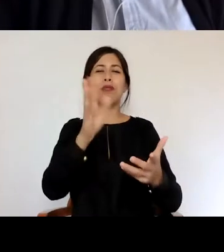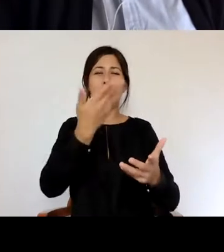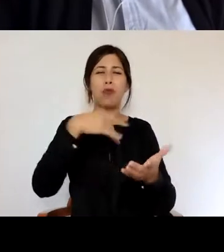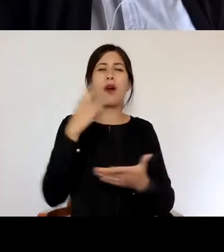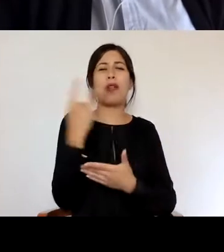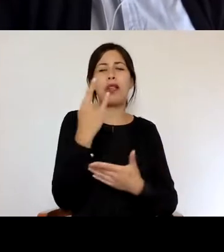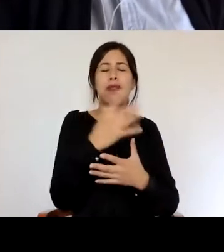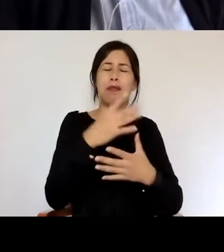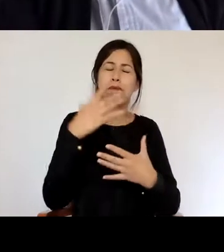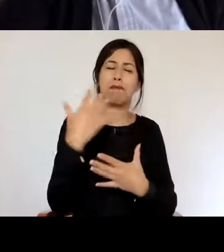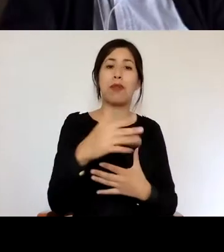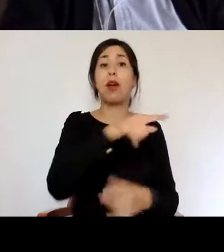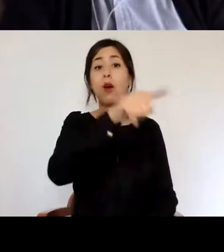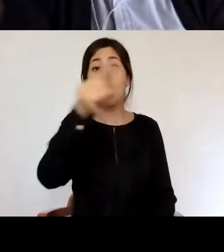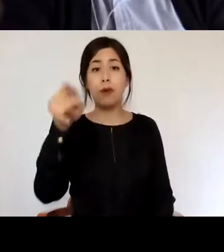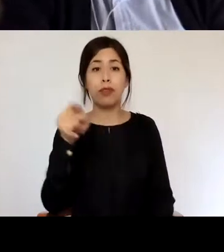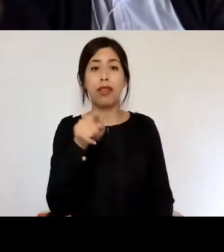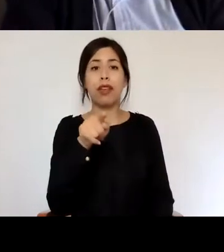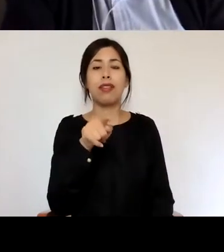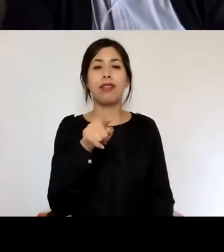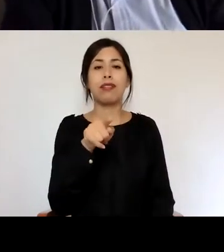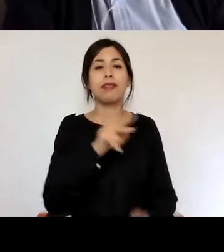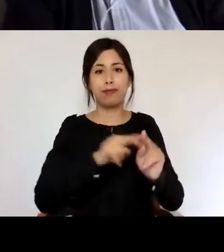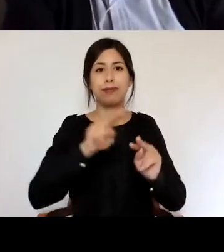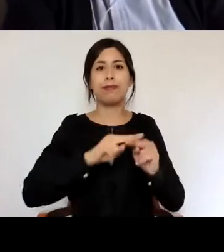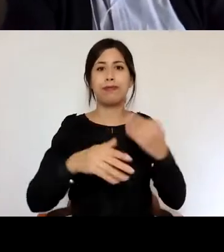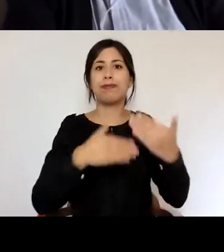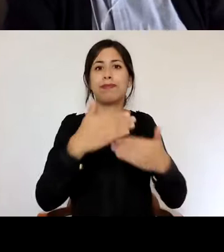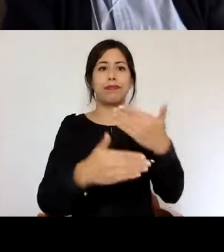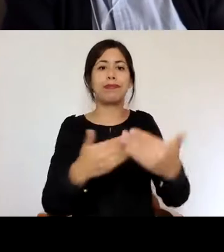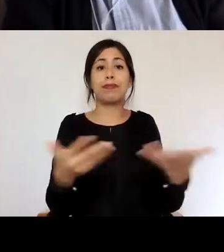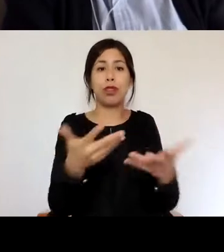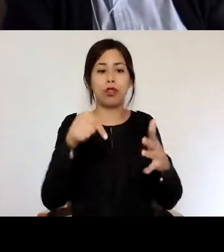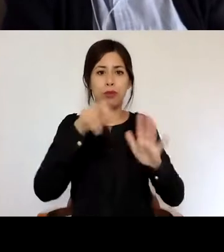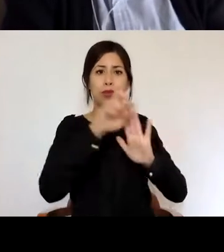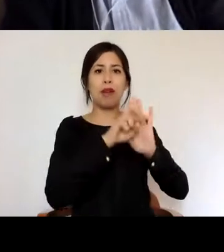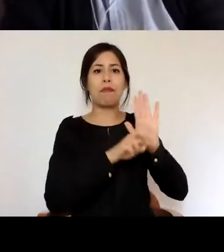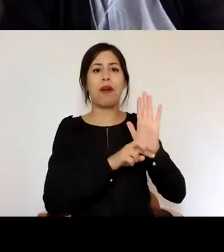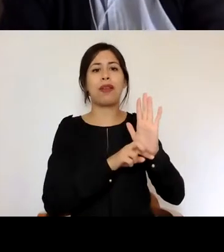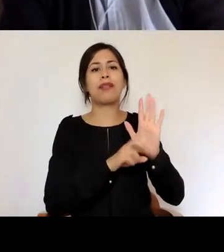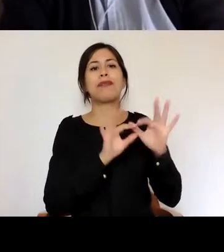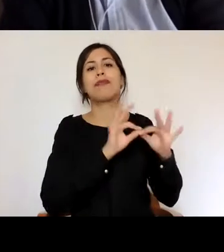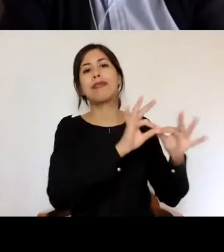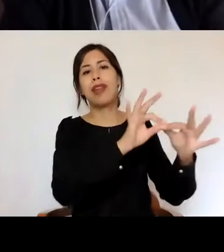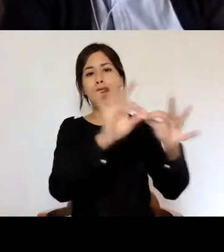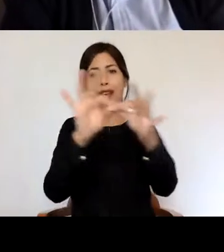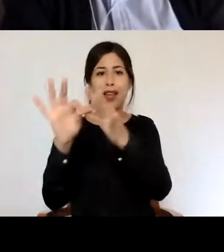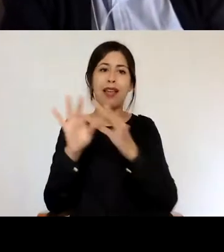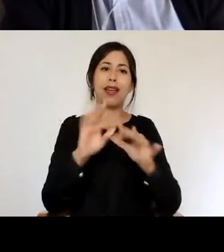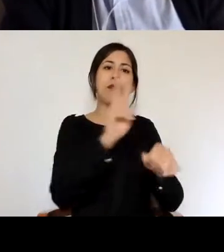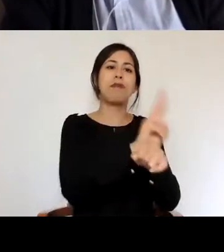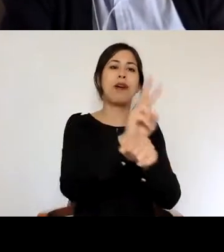y ustedes la están haciendo a través de estos proyectos así que gracias a todos los profesores de la